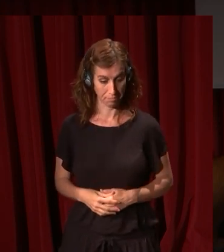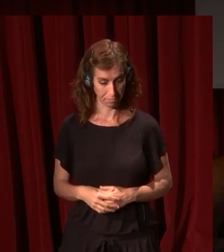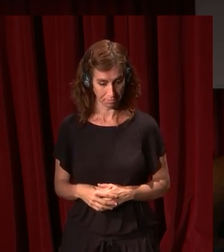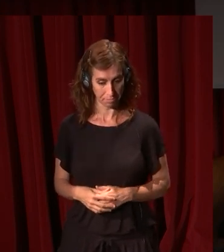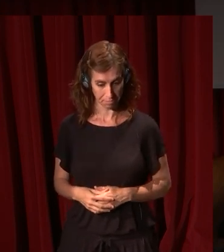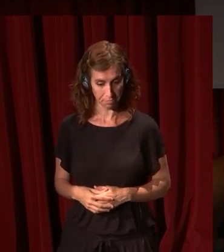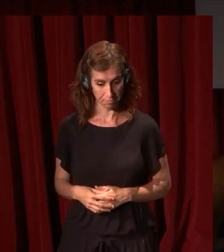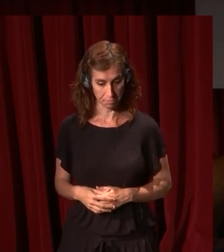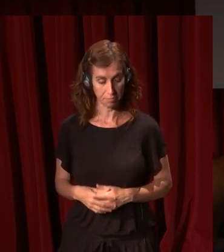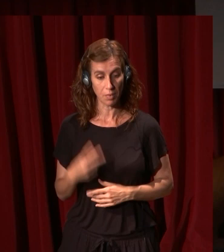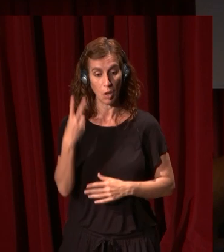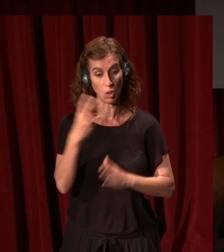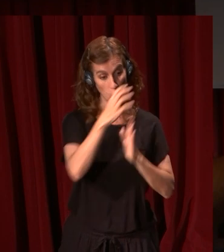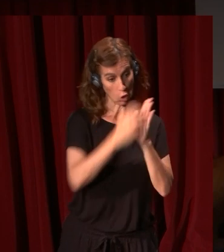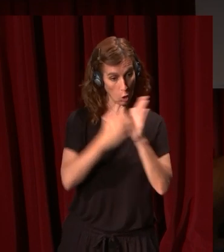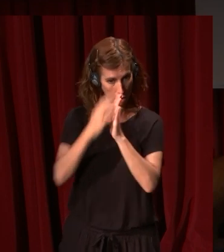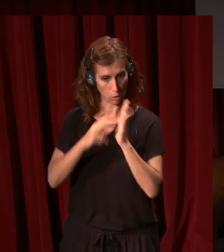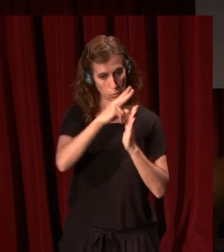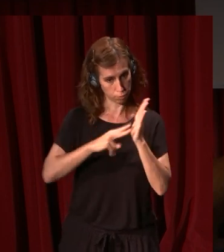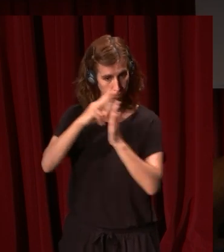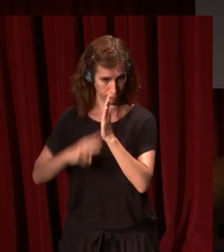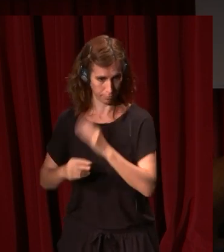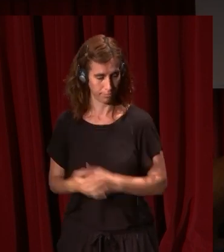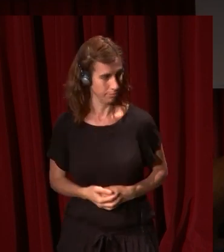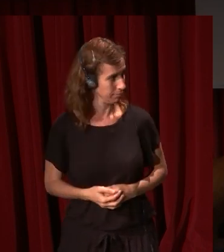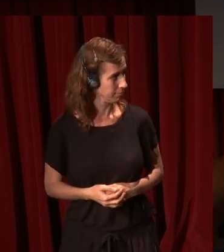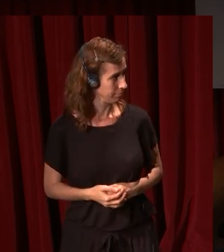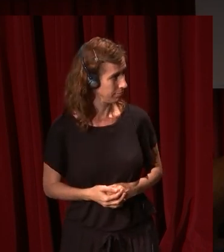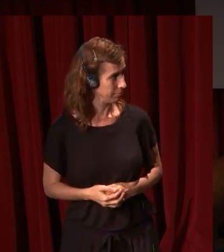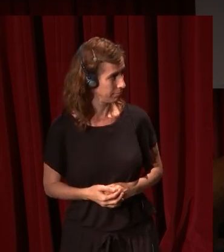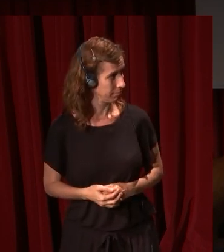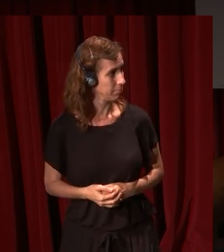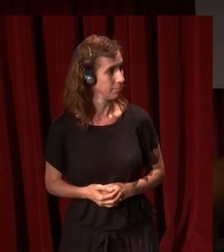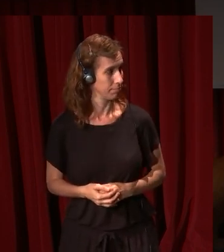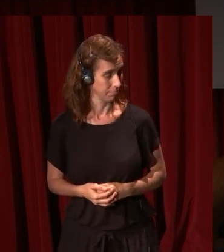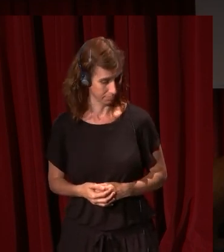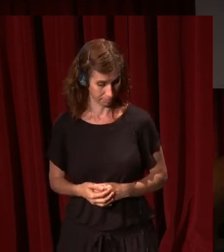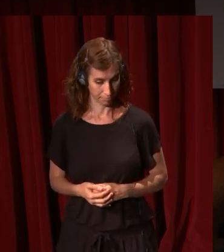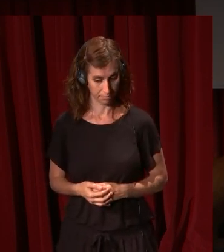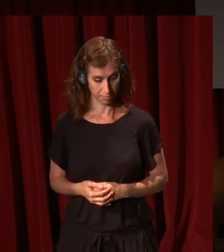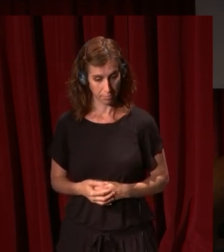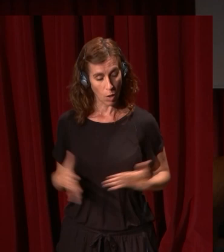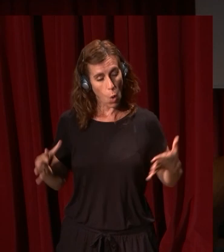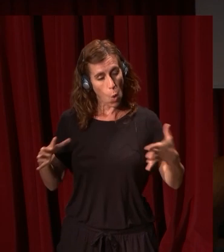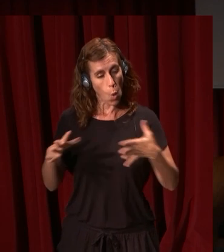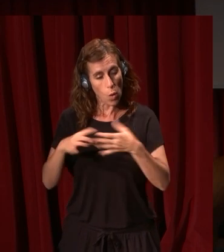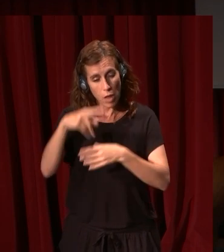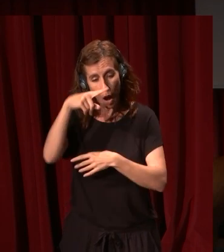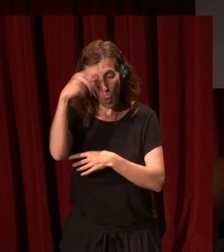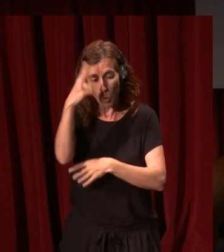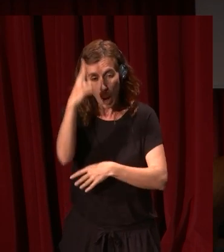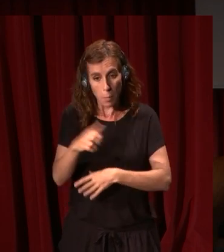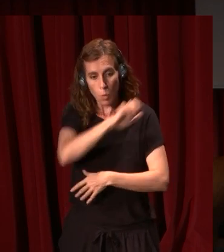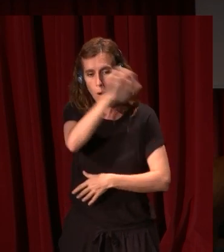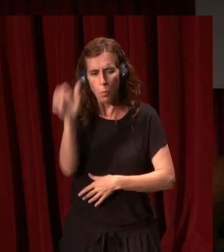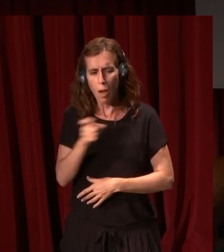Un par de textos más que quiero leer o si no leeré más. ¿En qué se fundamenta esta unidad cultural de la pintura europea?